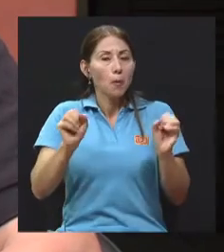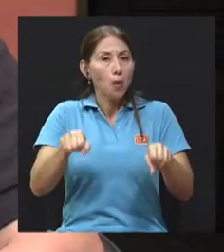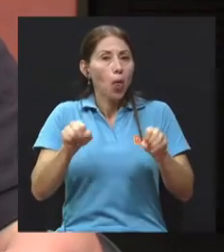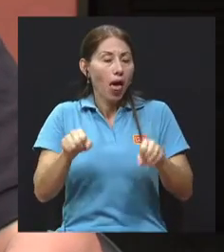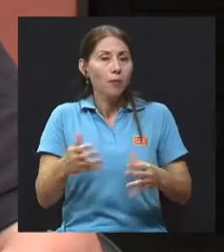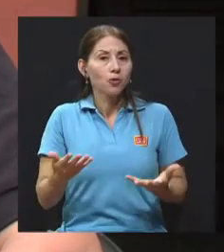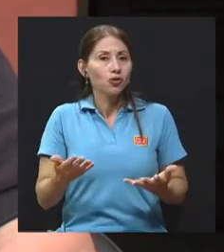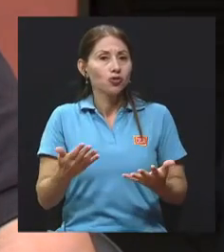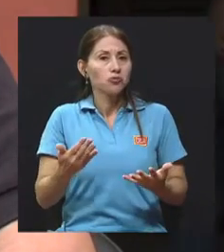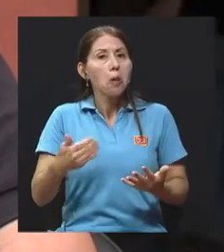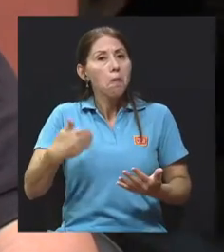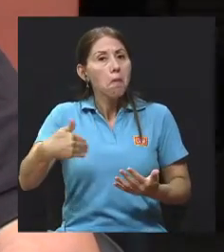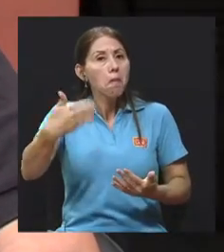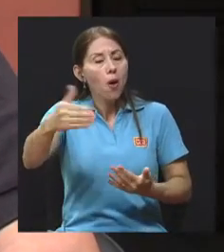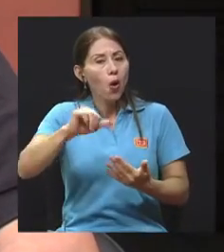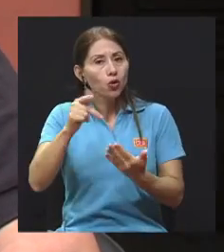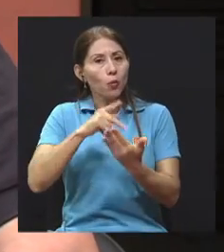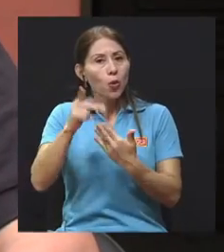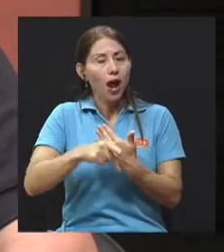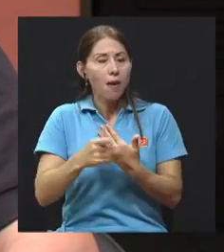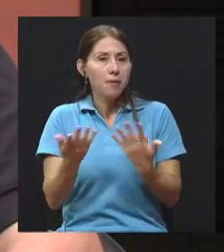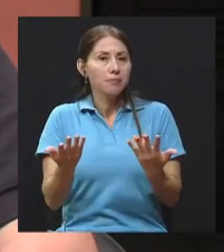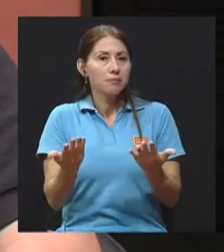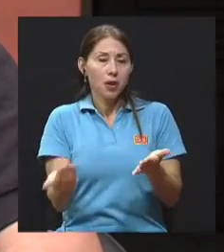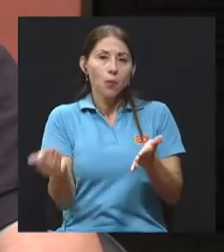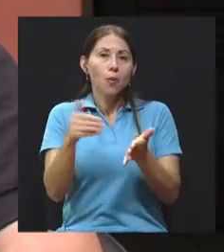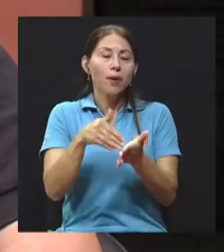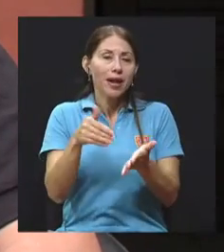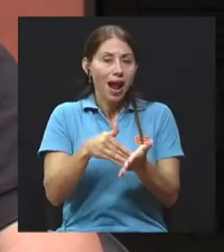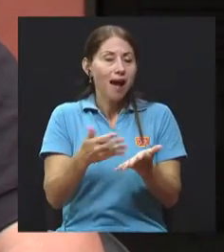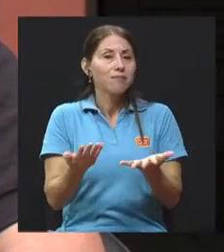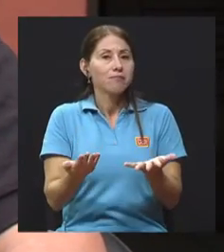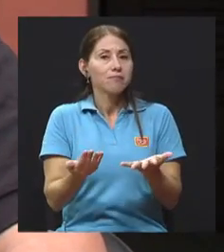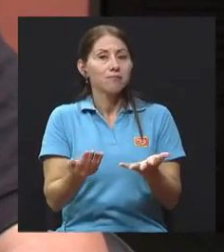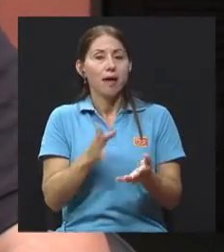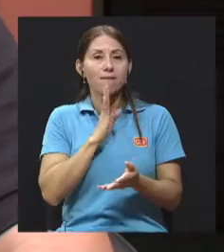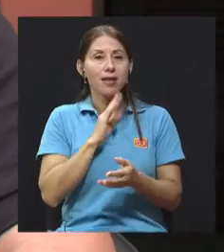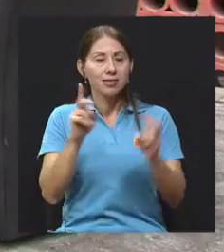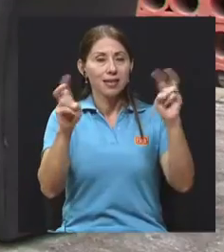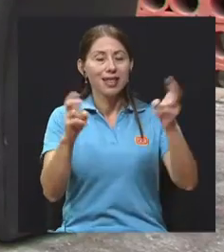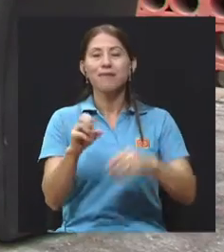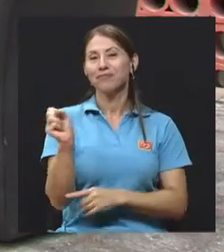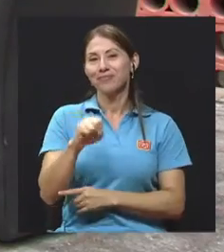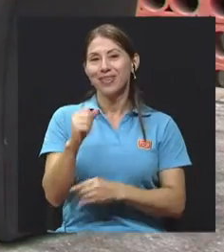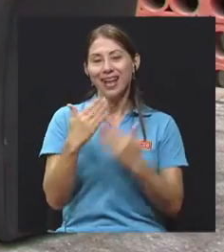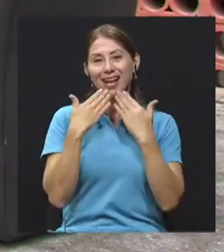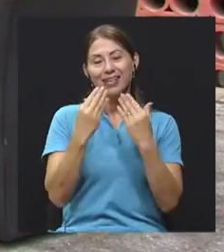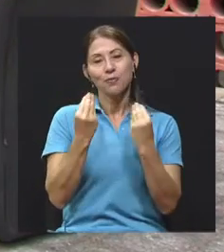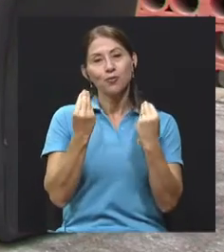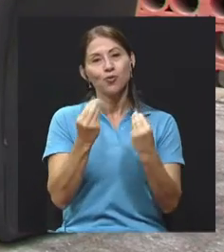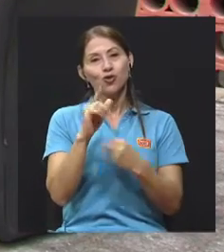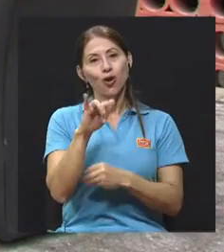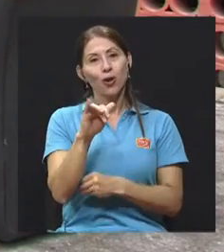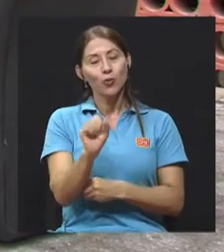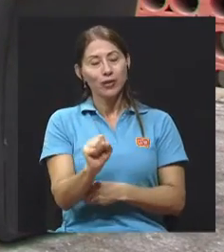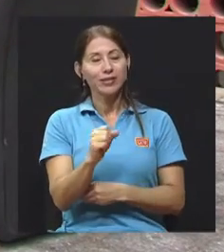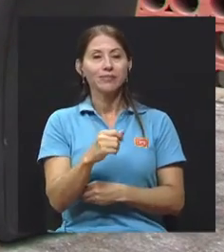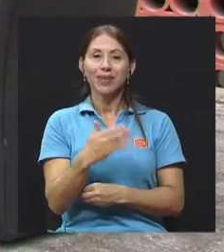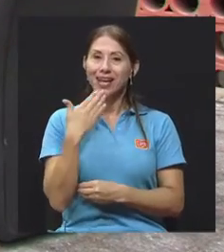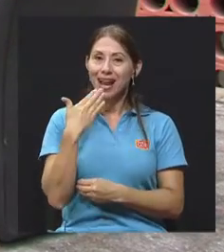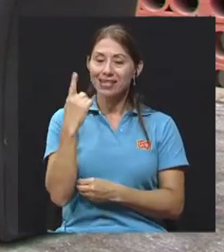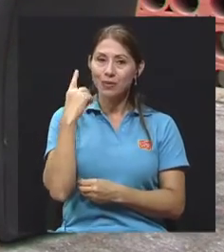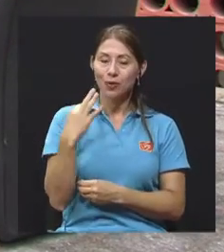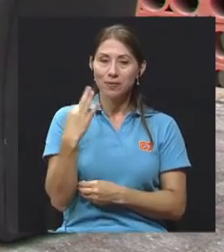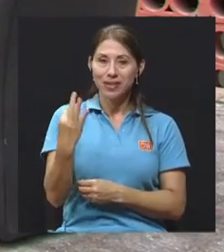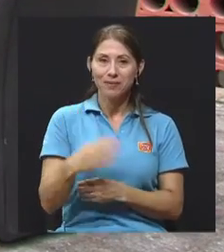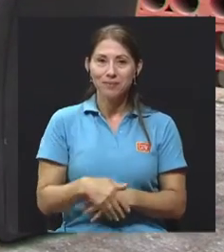pues en otro programa, ¿verdad María del Mar? Tal vez volver a retomar este tema. Claro que sí, le agradecemos mucho Luis la gentileza. Muchas gracias a ustedes